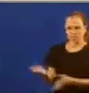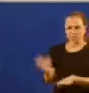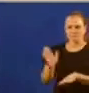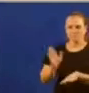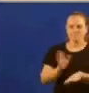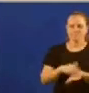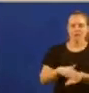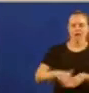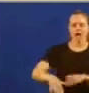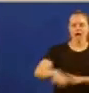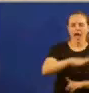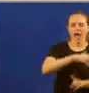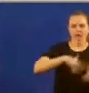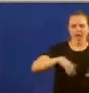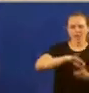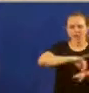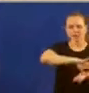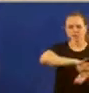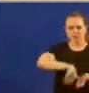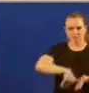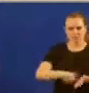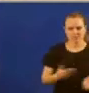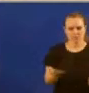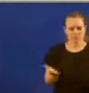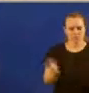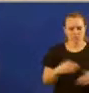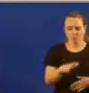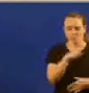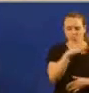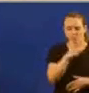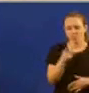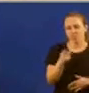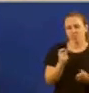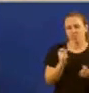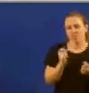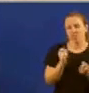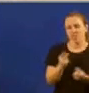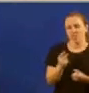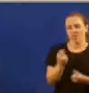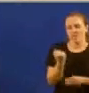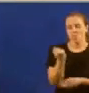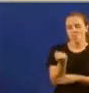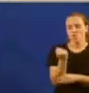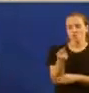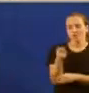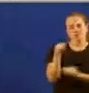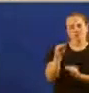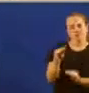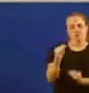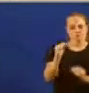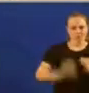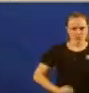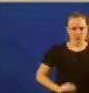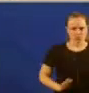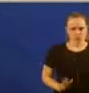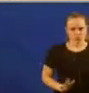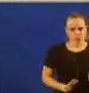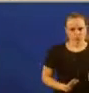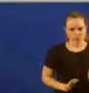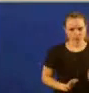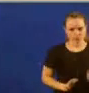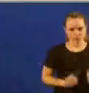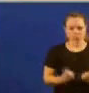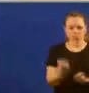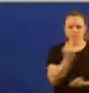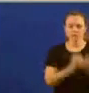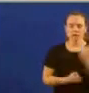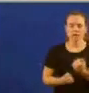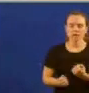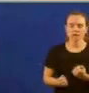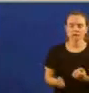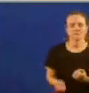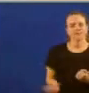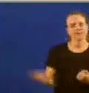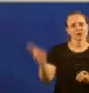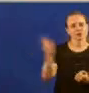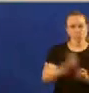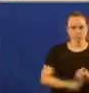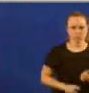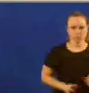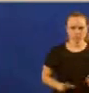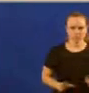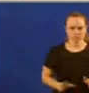metropolitanas porque perderían poder. A recuperación económica que